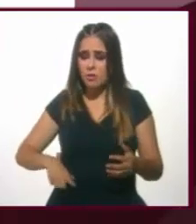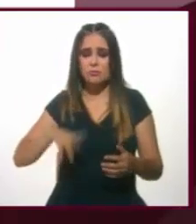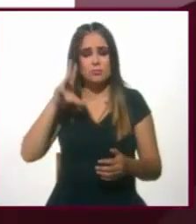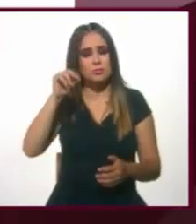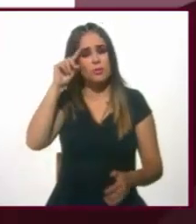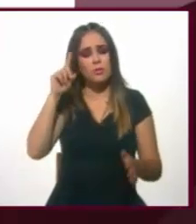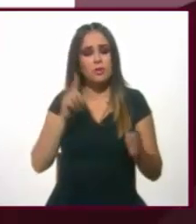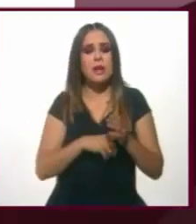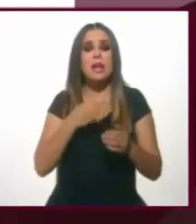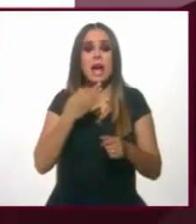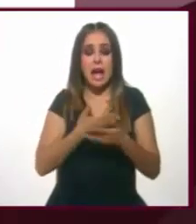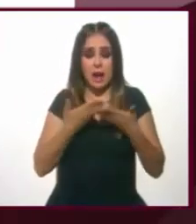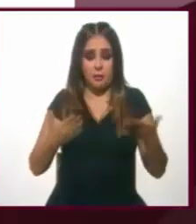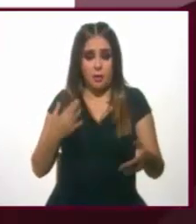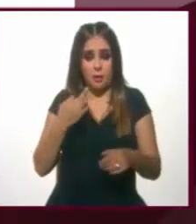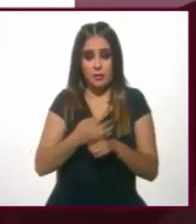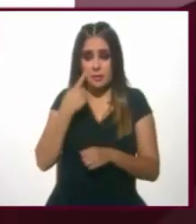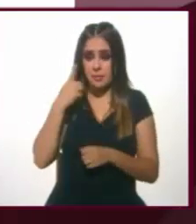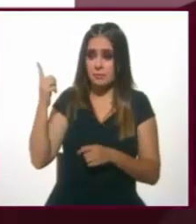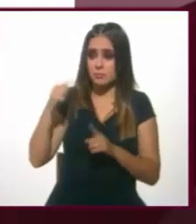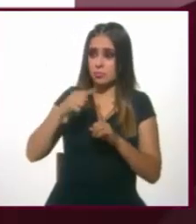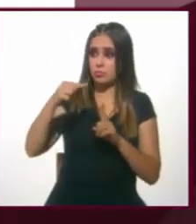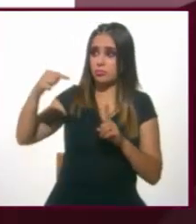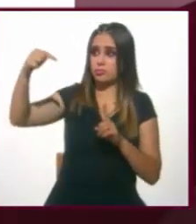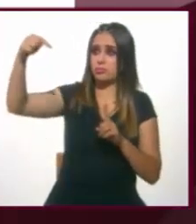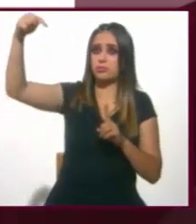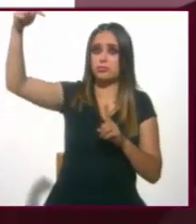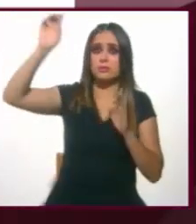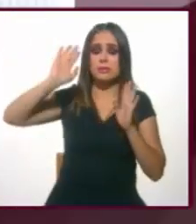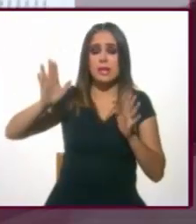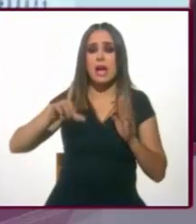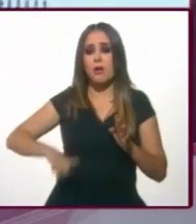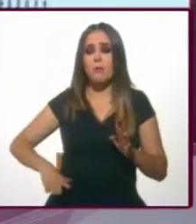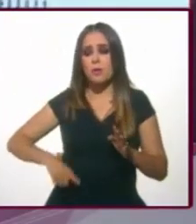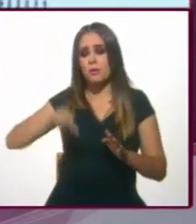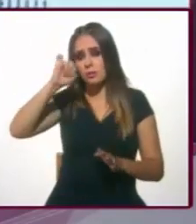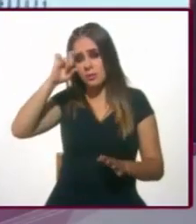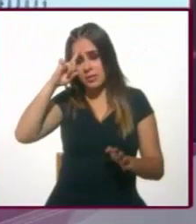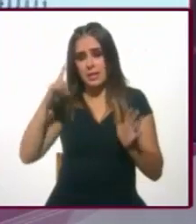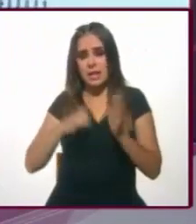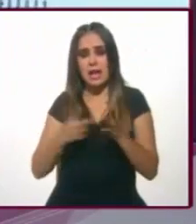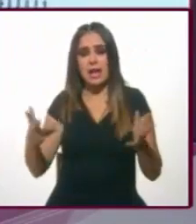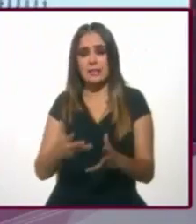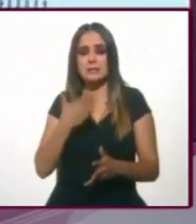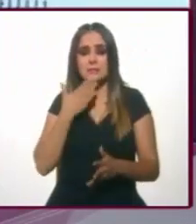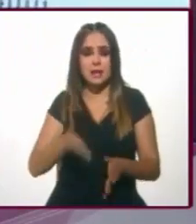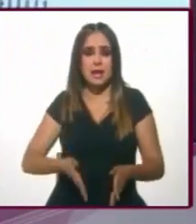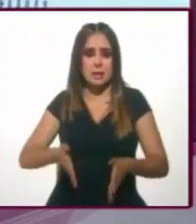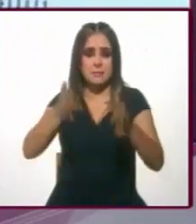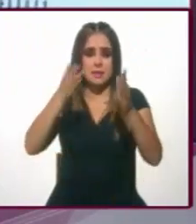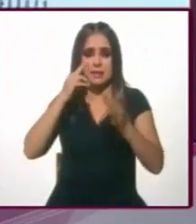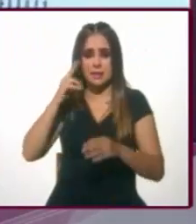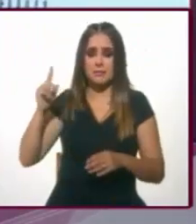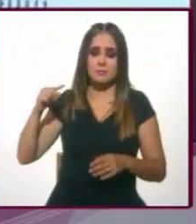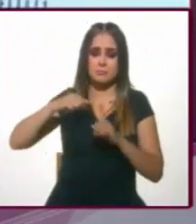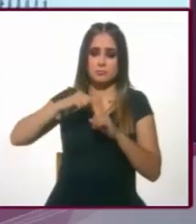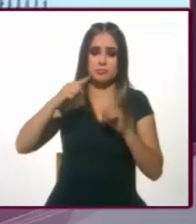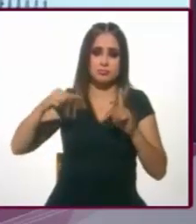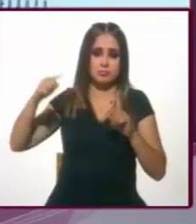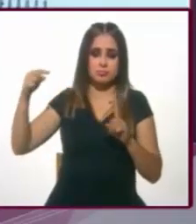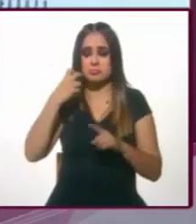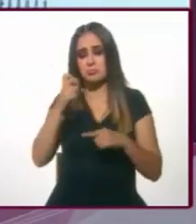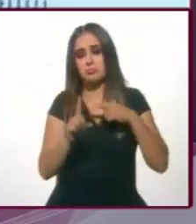se da apenas llega a esta administración. Es decir, esto creo que es un dato bajo cualquier parámetro positivo.